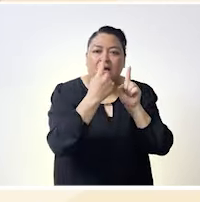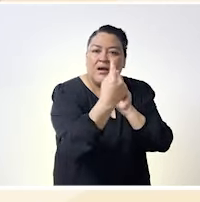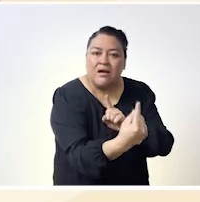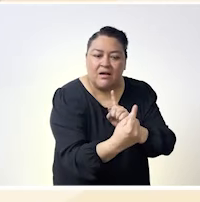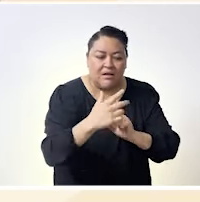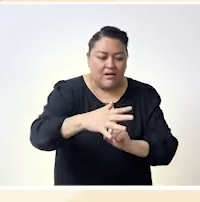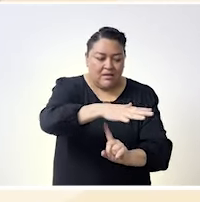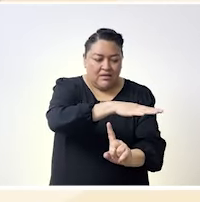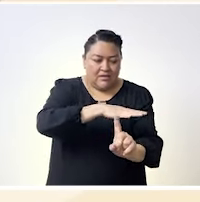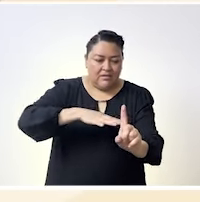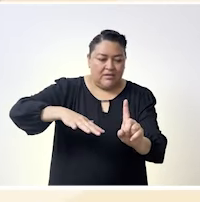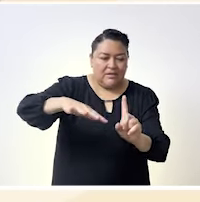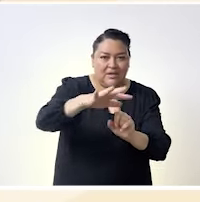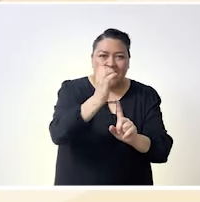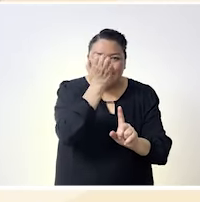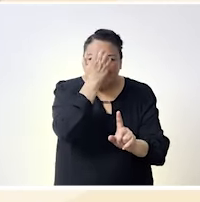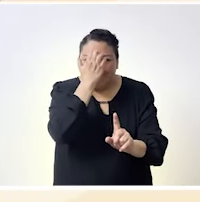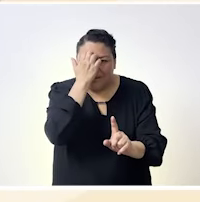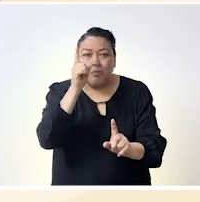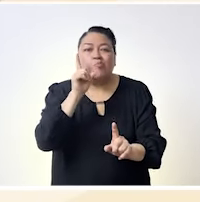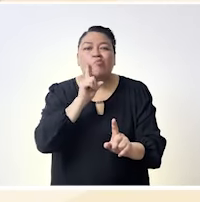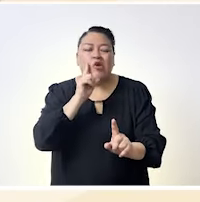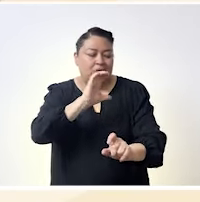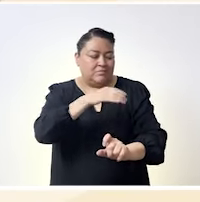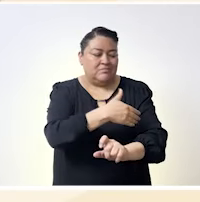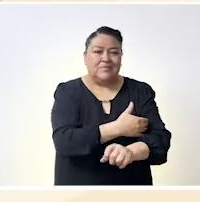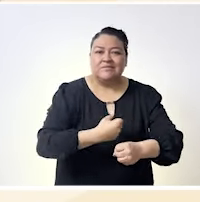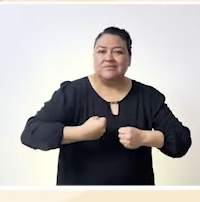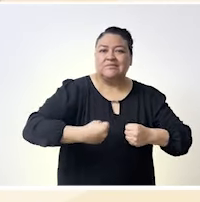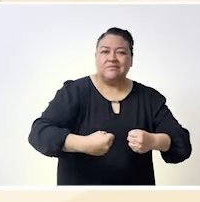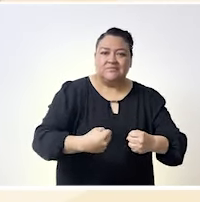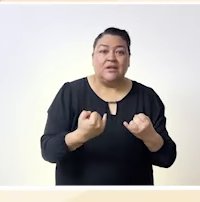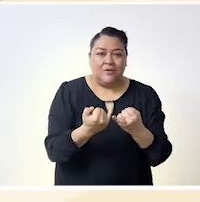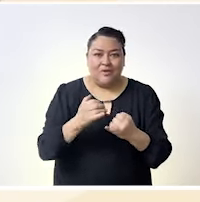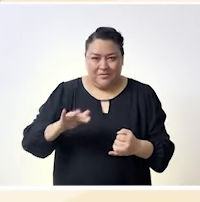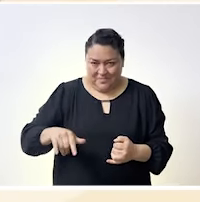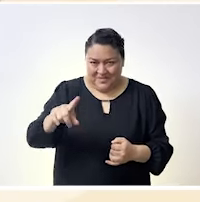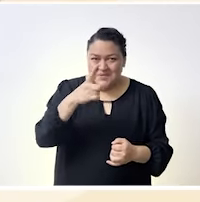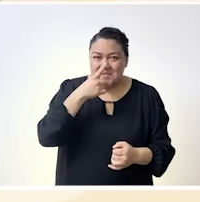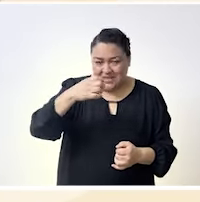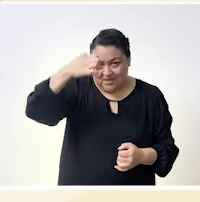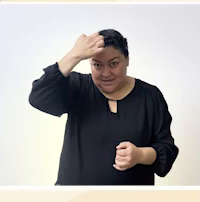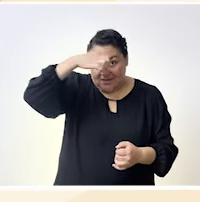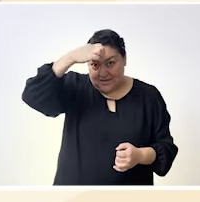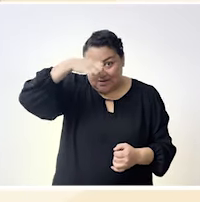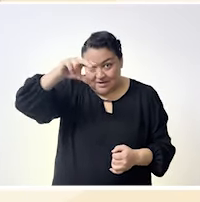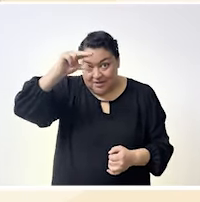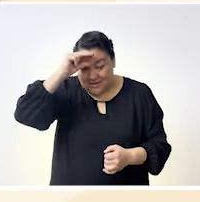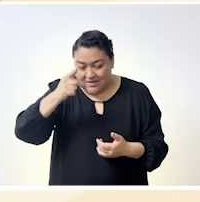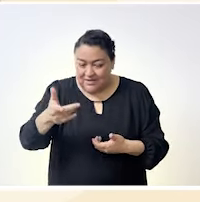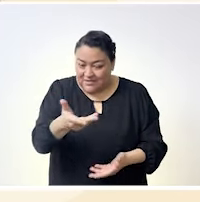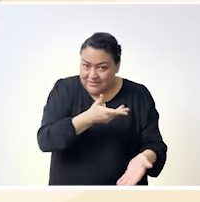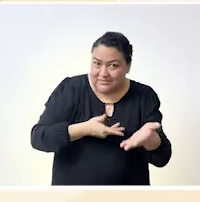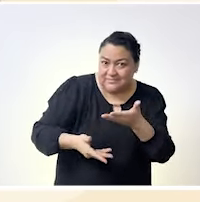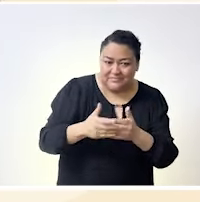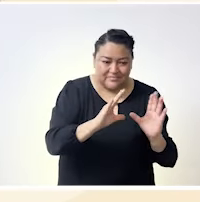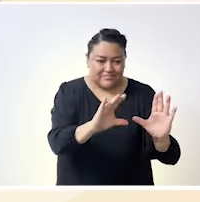para entender este empoderamiento de las mujeres y compartir el conocimiento bien lo decías tú yo compartir